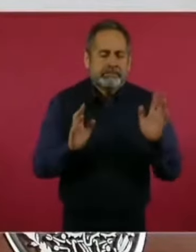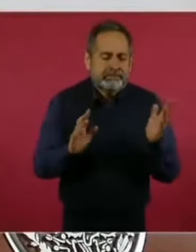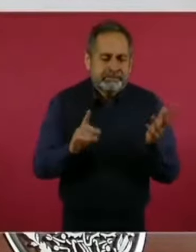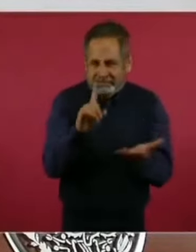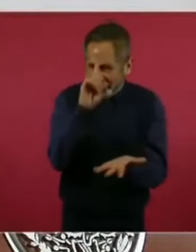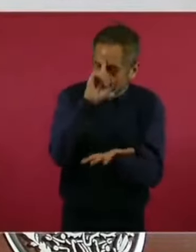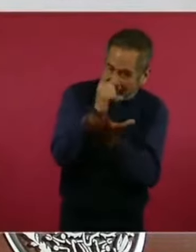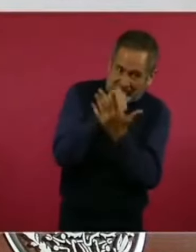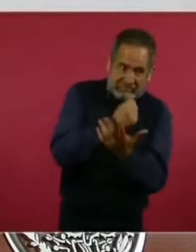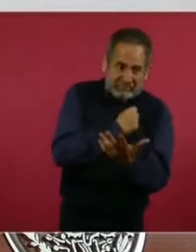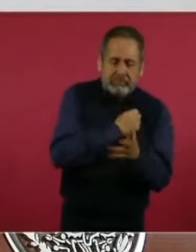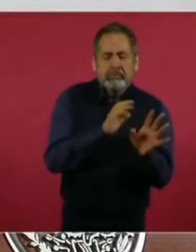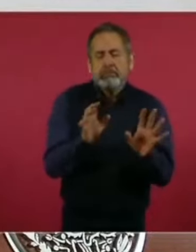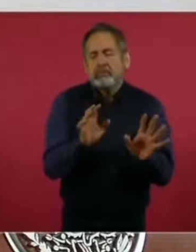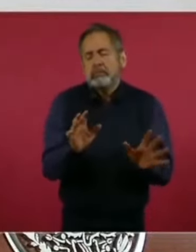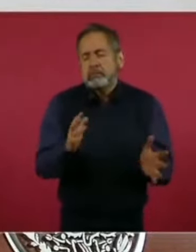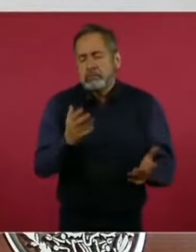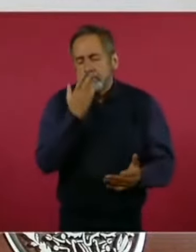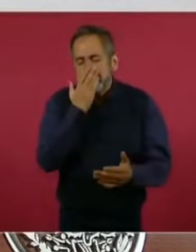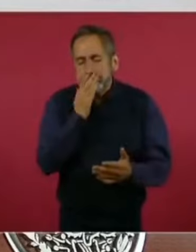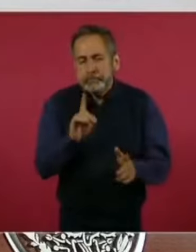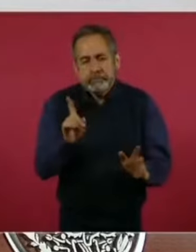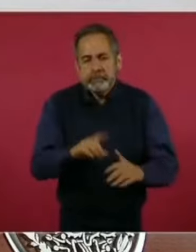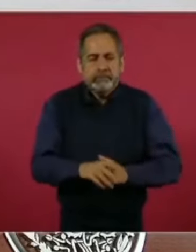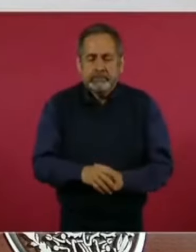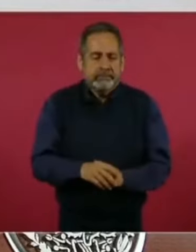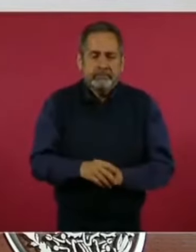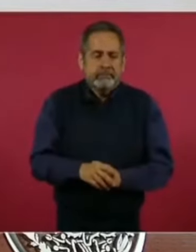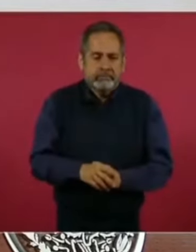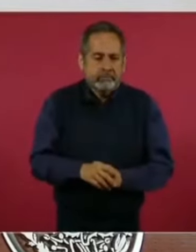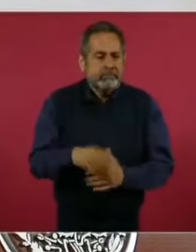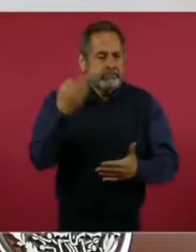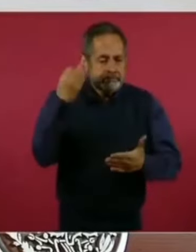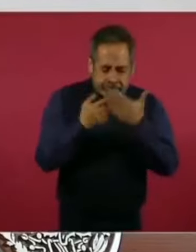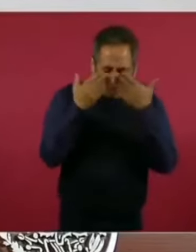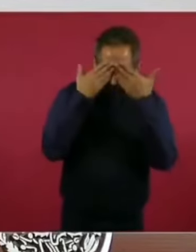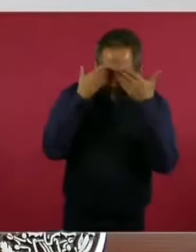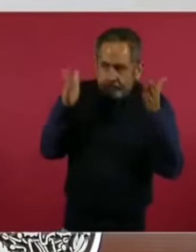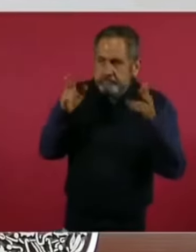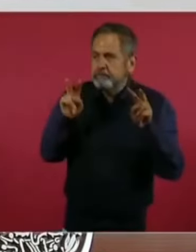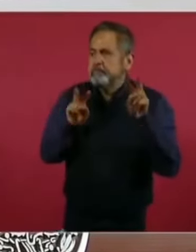impide ver las cosas,